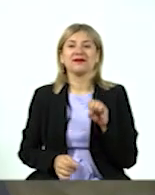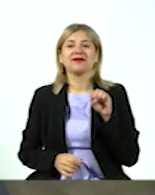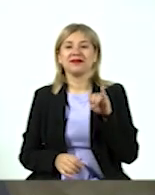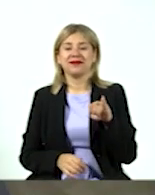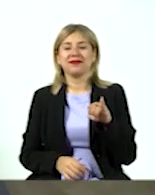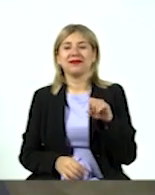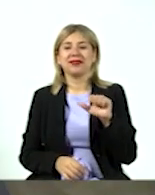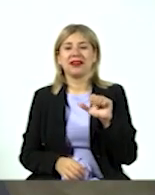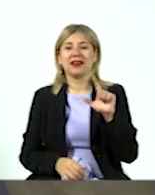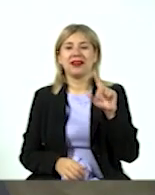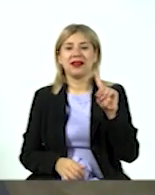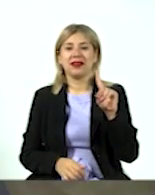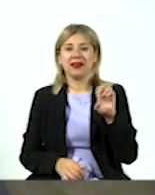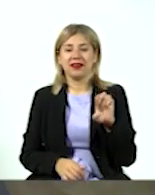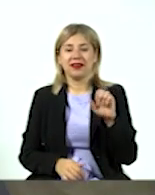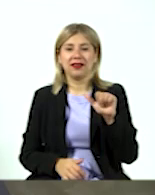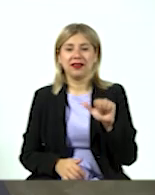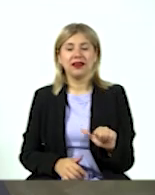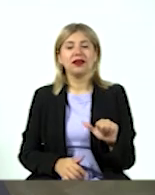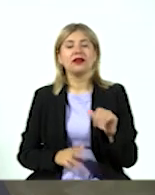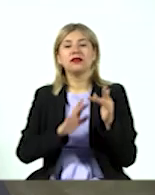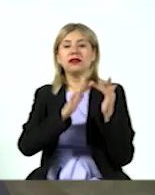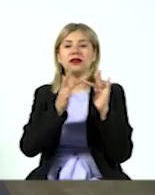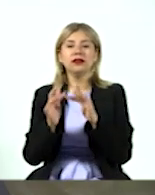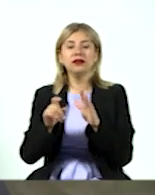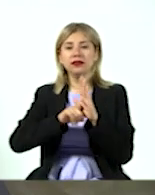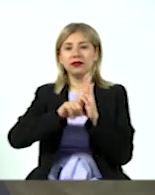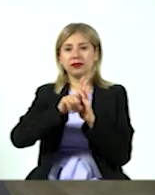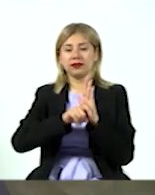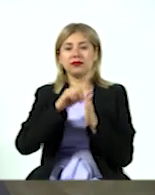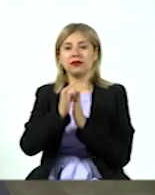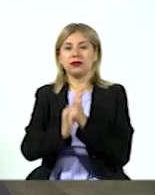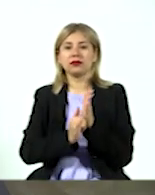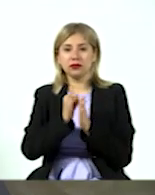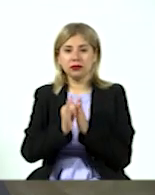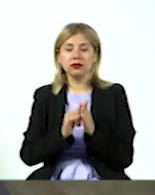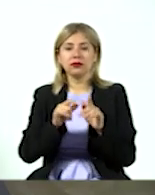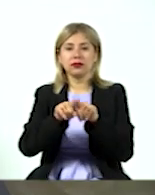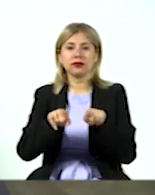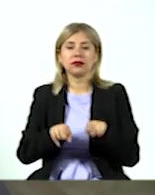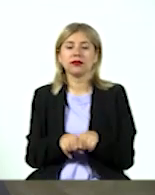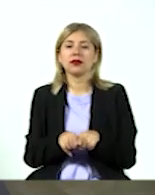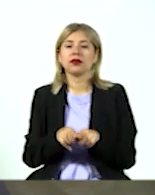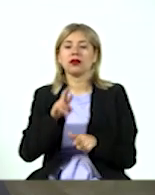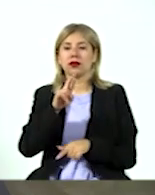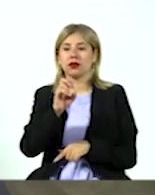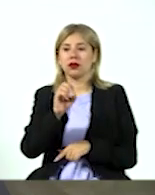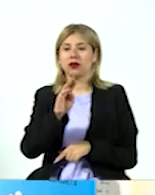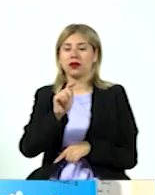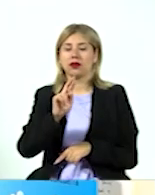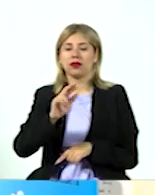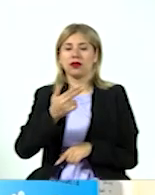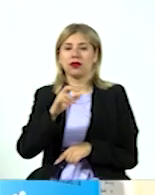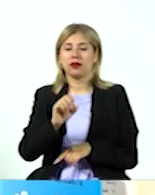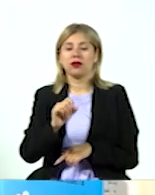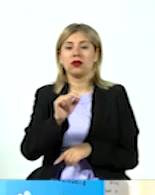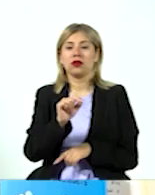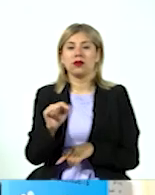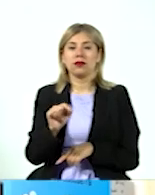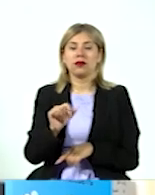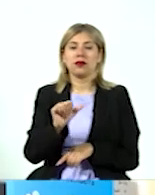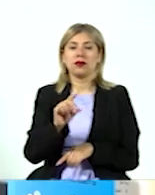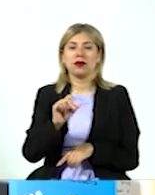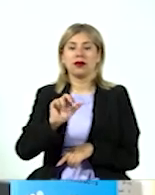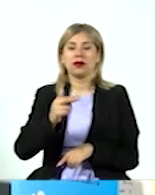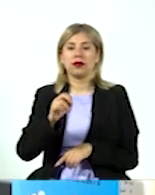en Aldea Financiera, en todas las redes, en Instagram, en YouTube, y también en Roberto-arechederrapé, ahí pueden